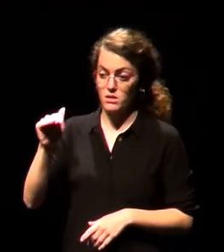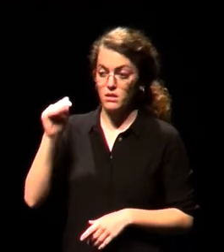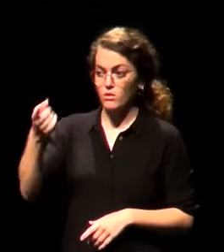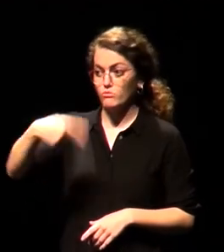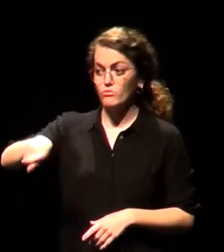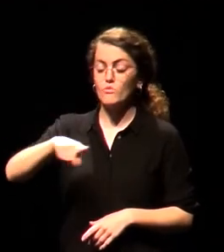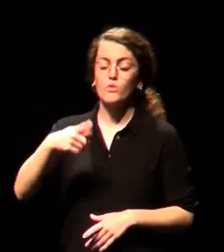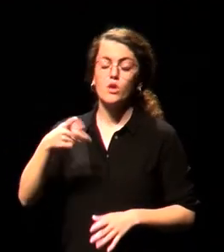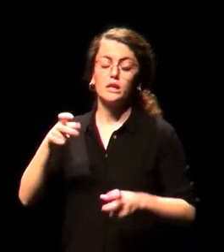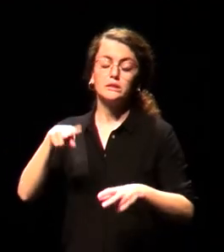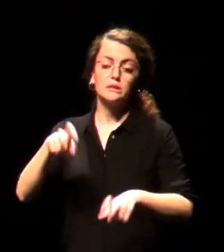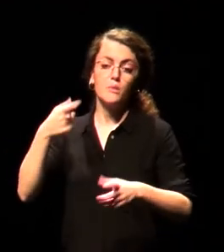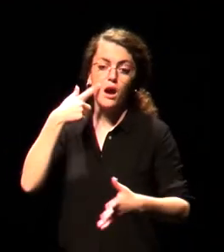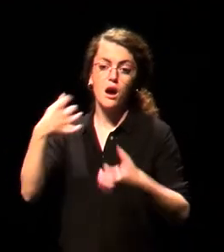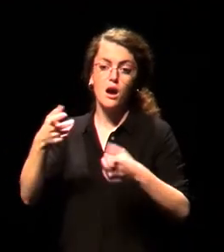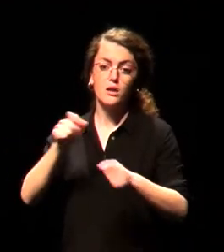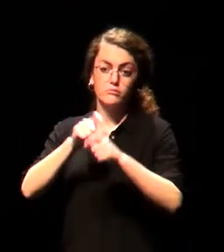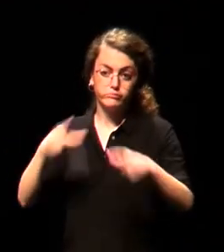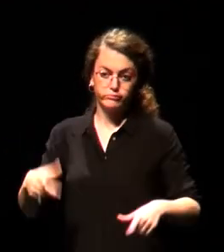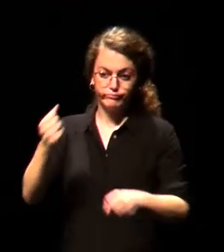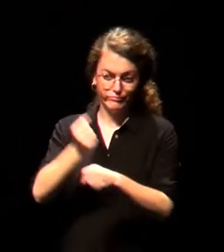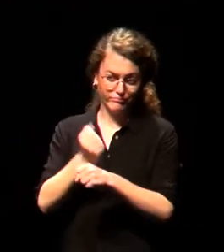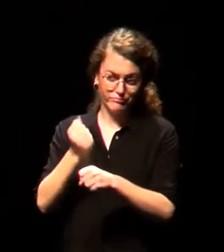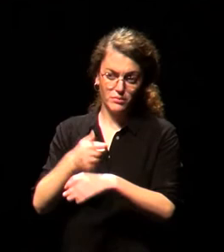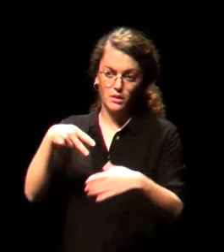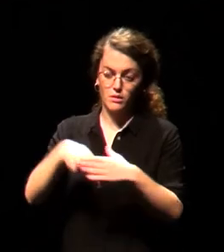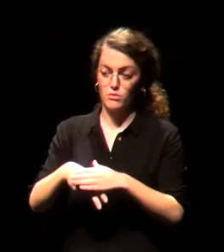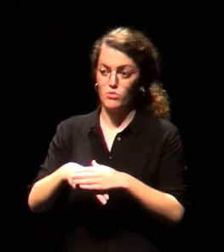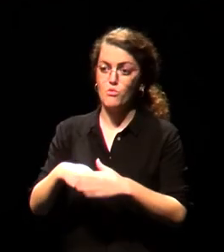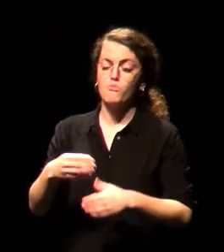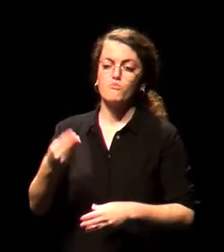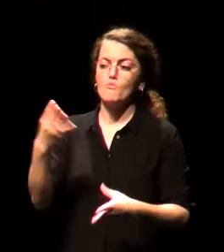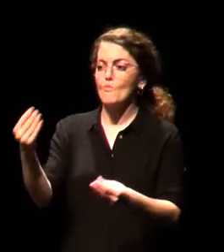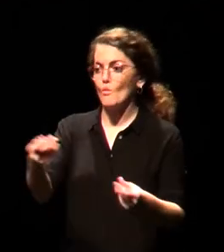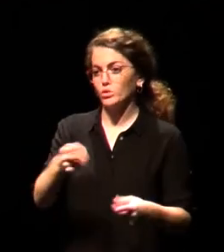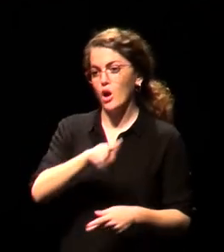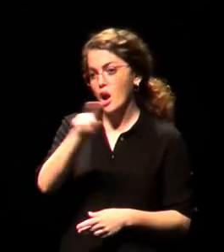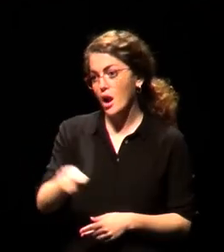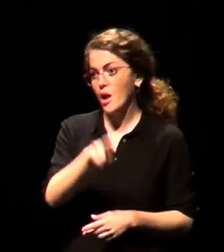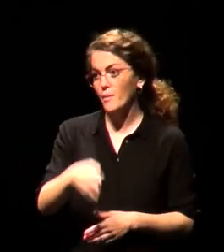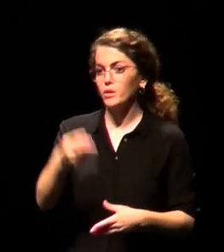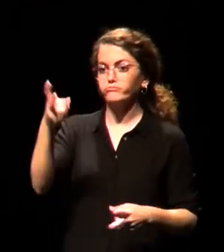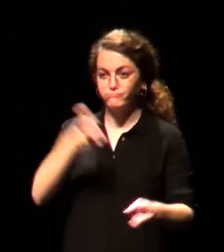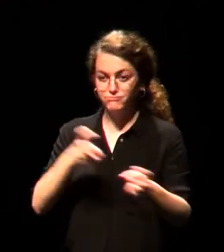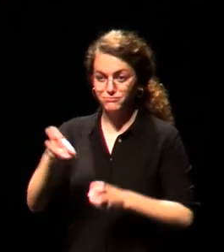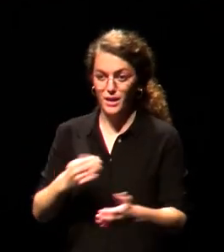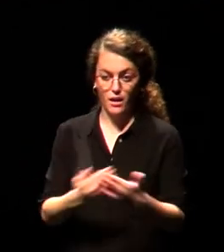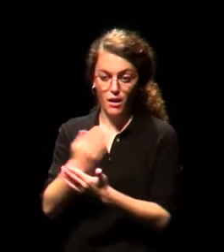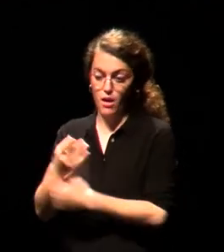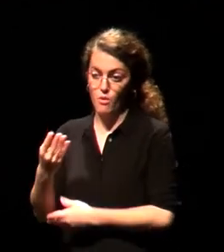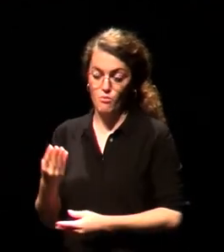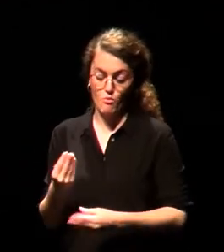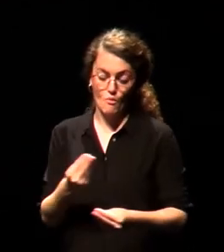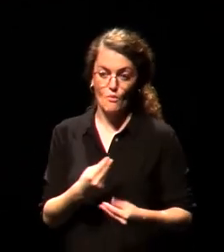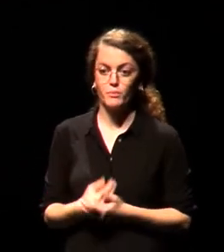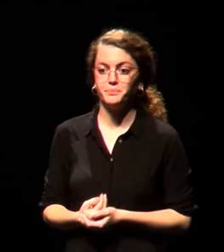muchos de los cuales que estáis hoy aquí habéis repetido durante casi todas las ediciones. Los ponentes que han pasado por las jornadas ya son